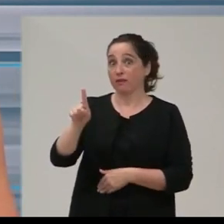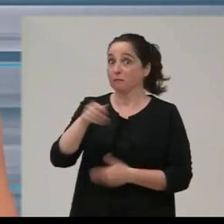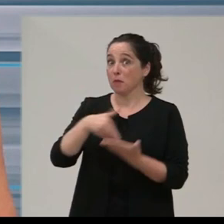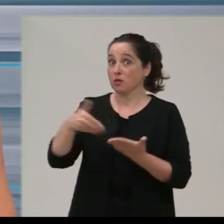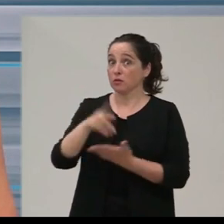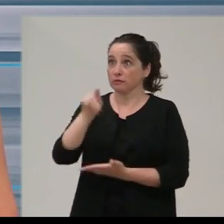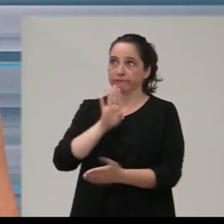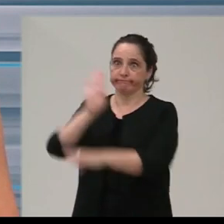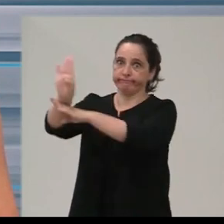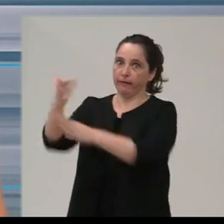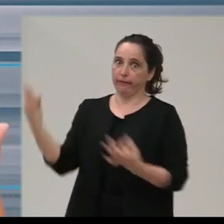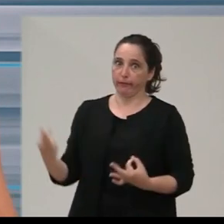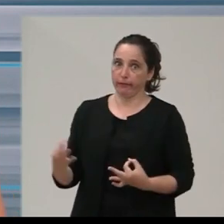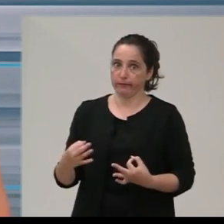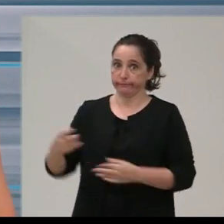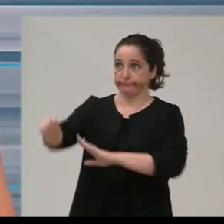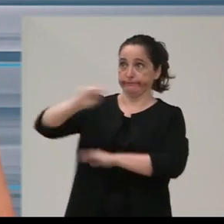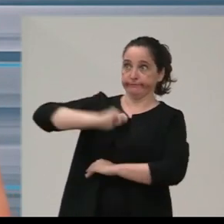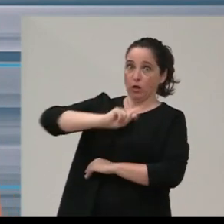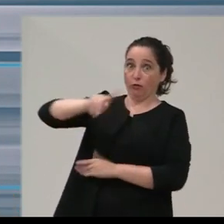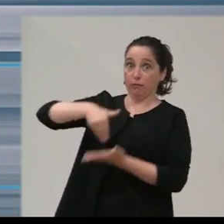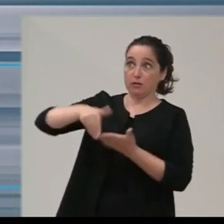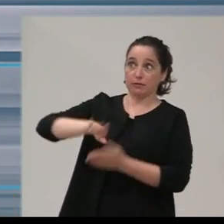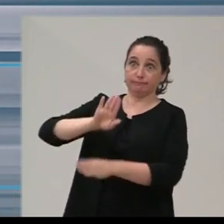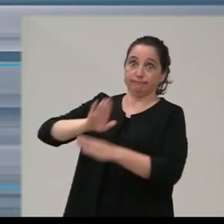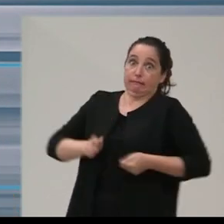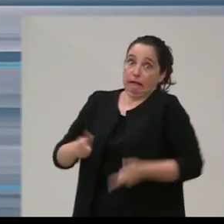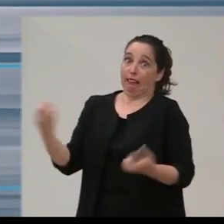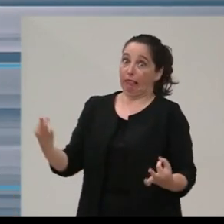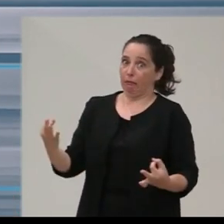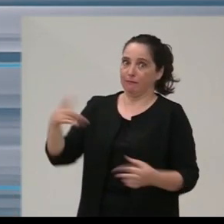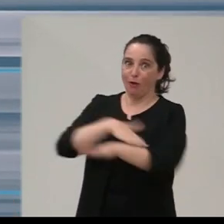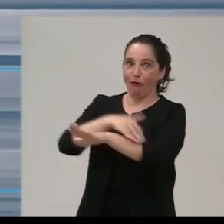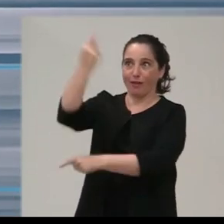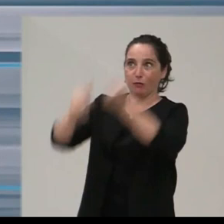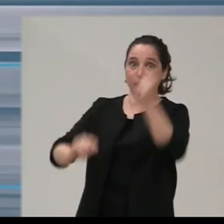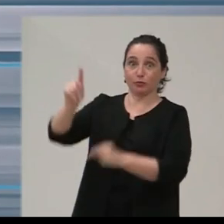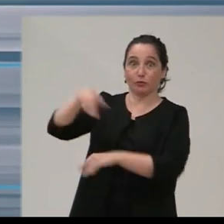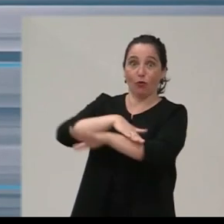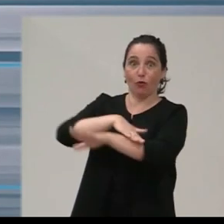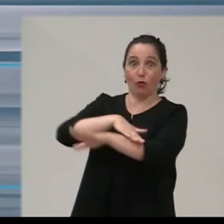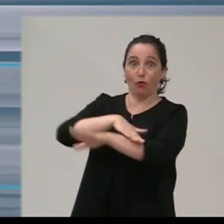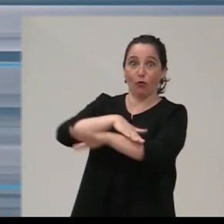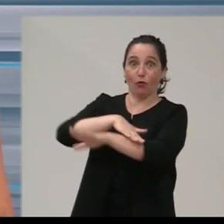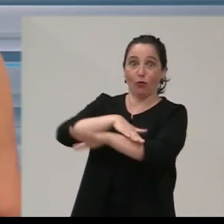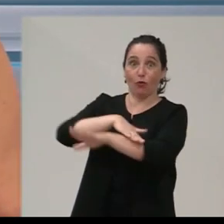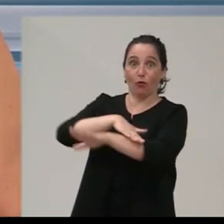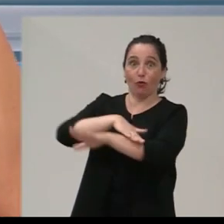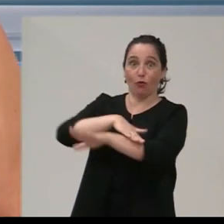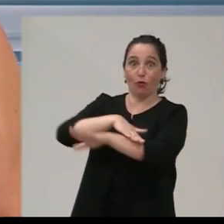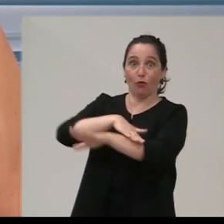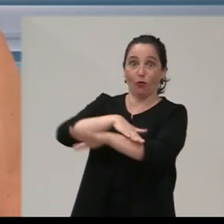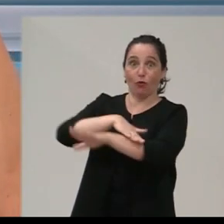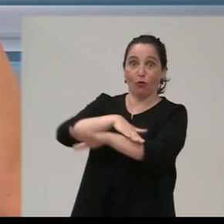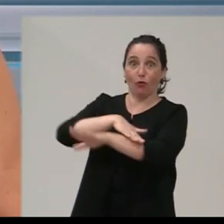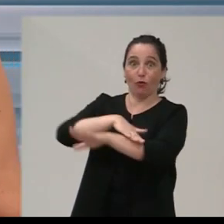que hemos recibido y que están consignados en los presupuestos generales del Estado de 2022. Bueno,